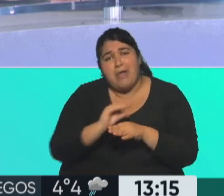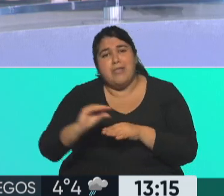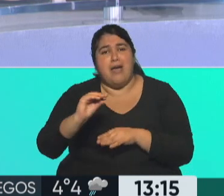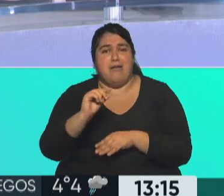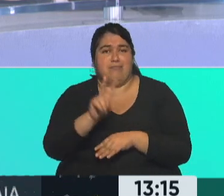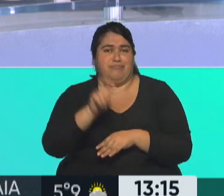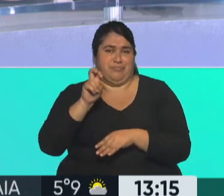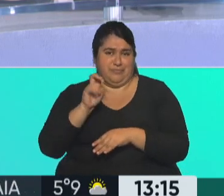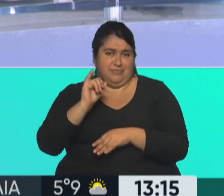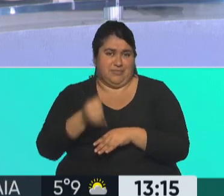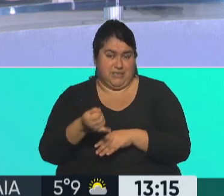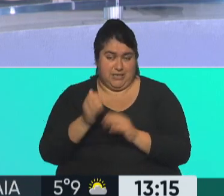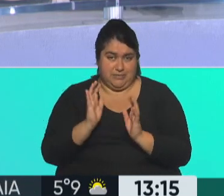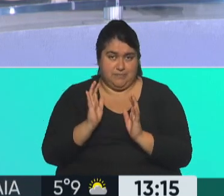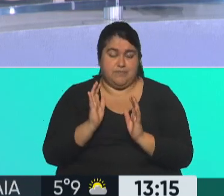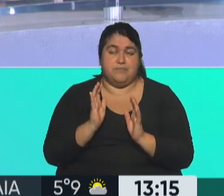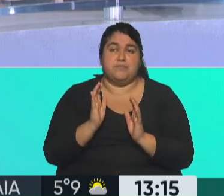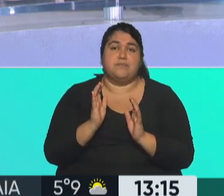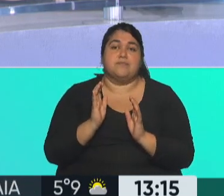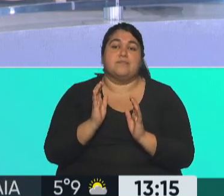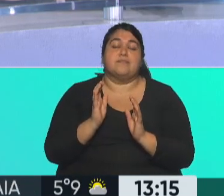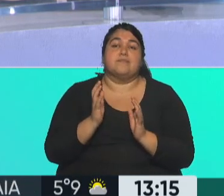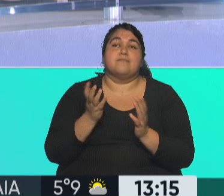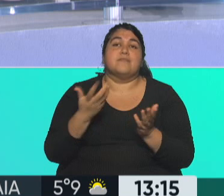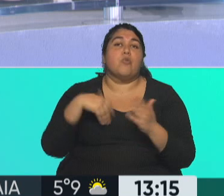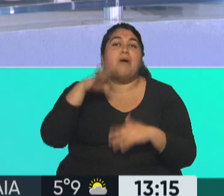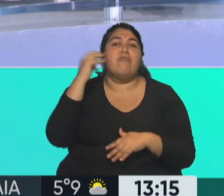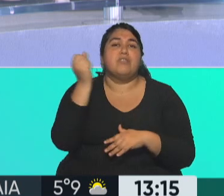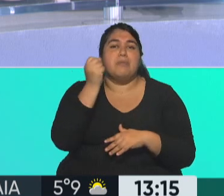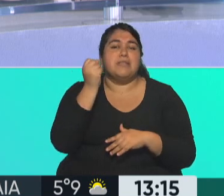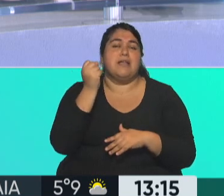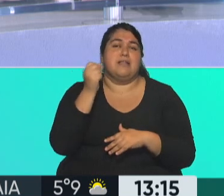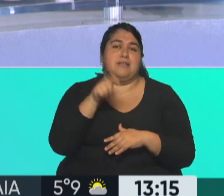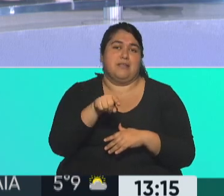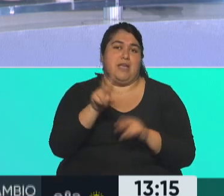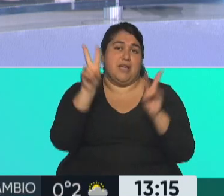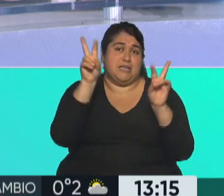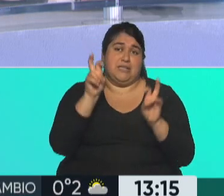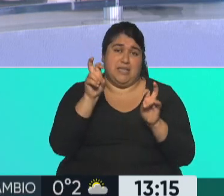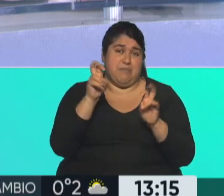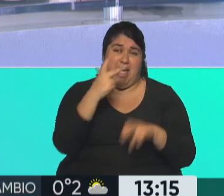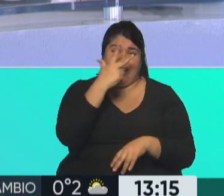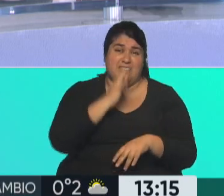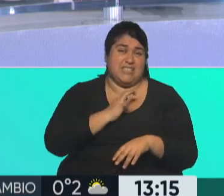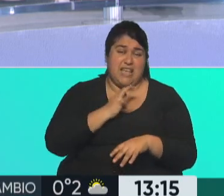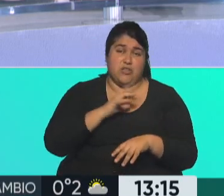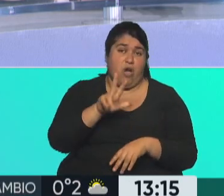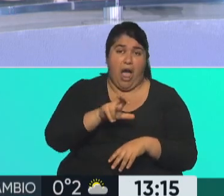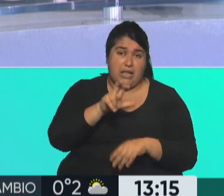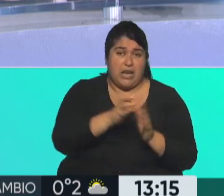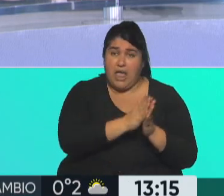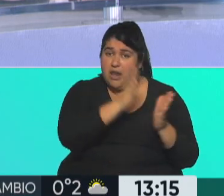las cuestiones... Porque lo que está en discusión, fundamentalmente, sea, centralmente es el tema de los tres años de alquiler, que es lo que